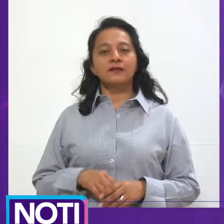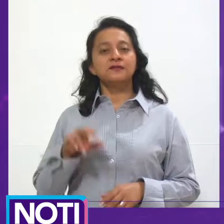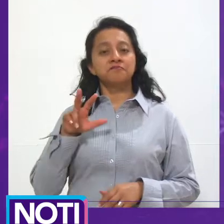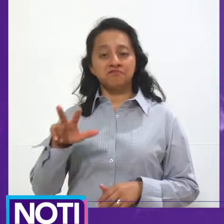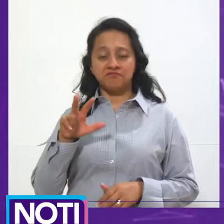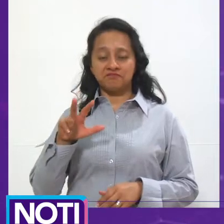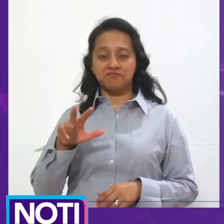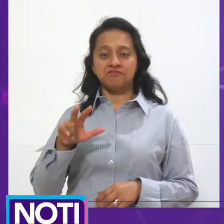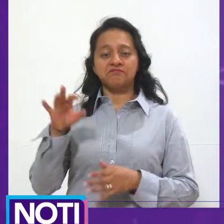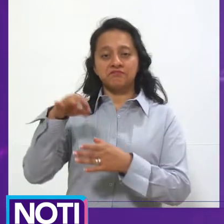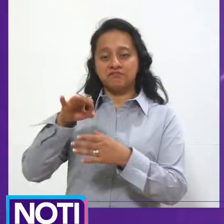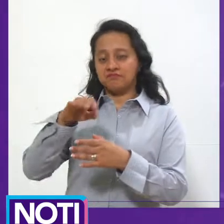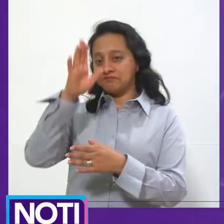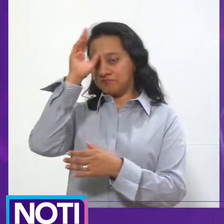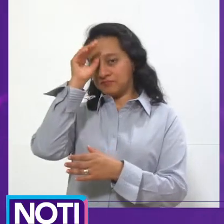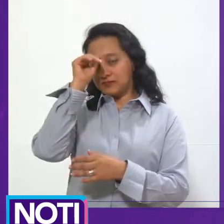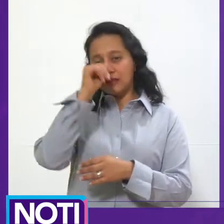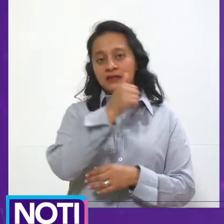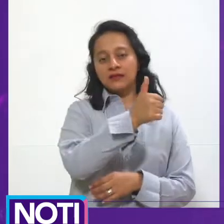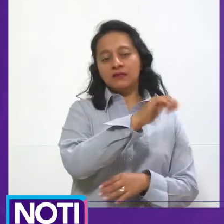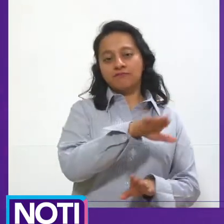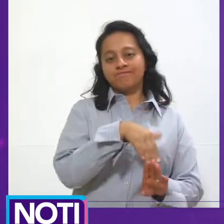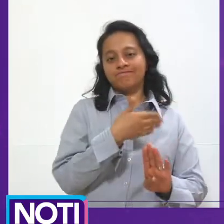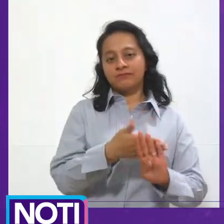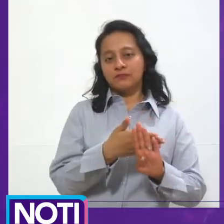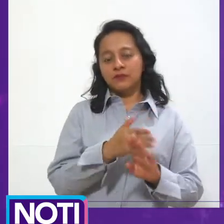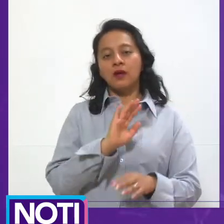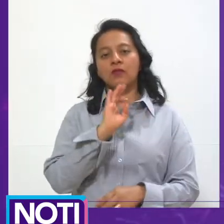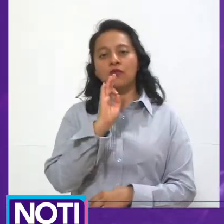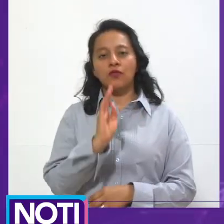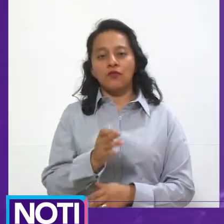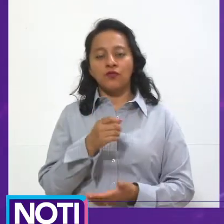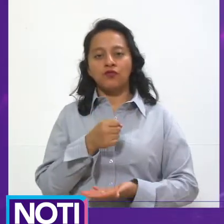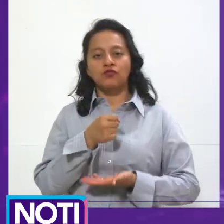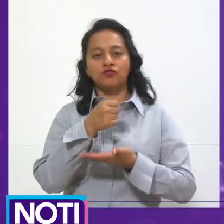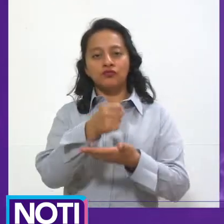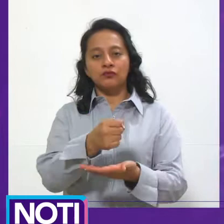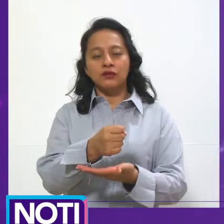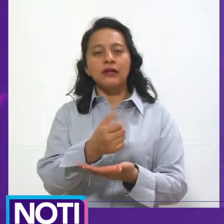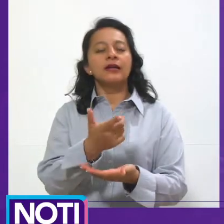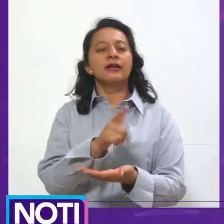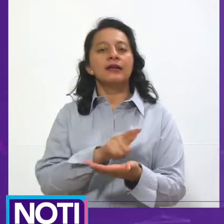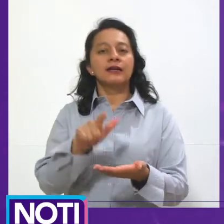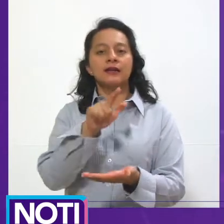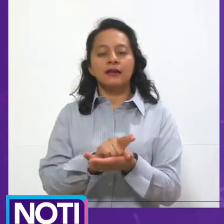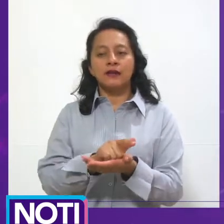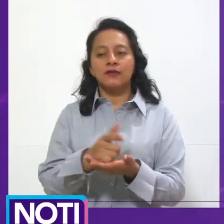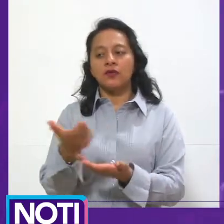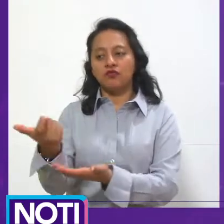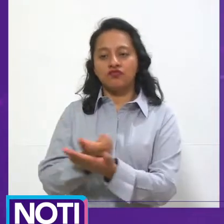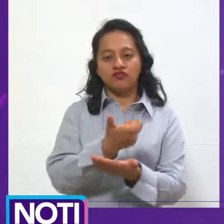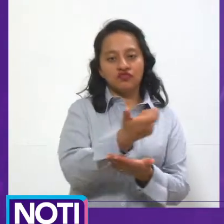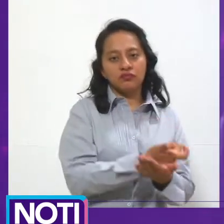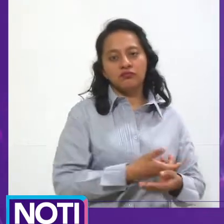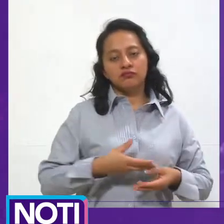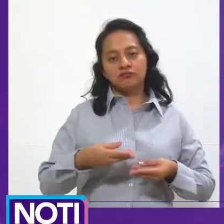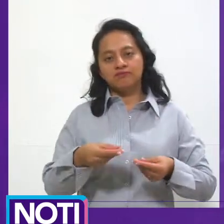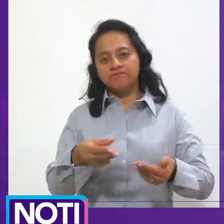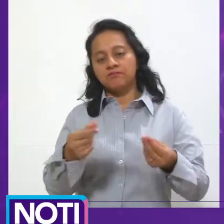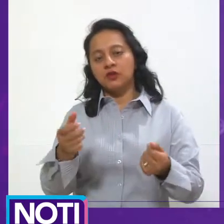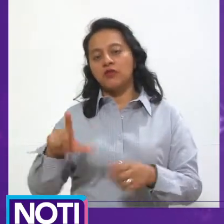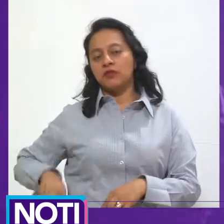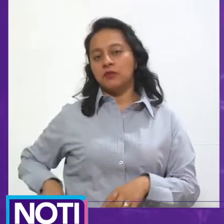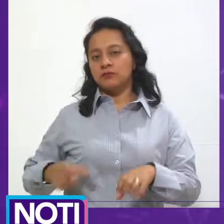Con 18 votos a favor y 6 en contra, se aprobó el dictamen de la iniciativa de ley de ingresos y presupuesto de ingresos del gobierno